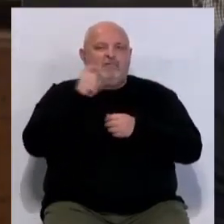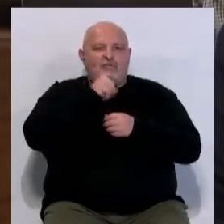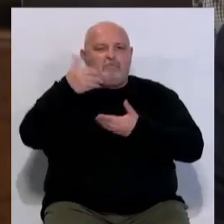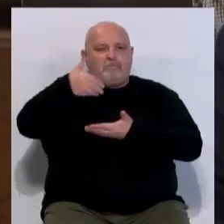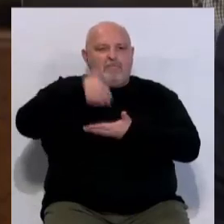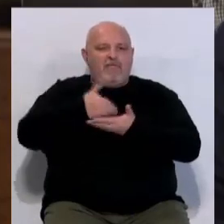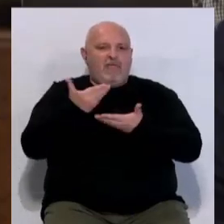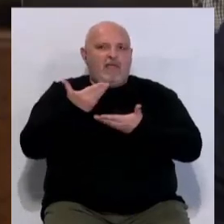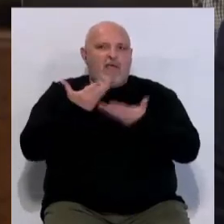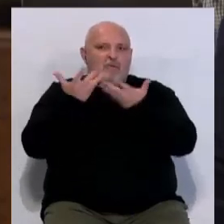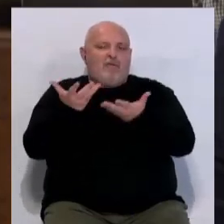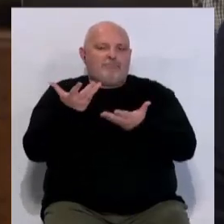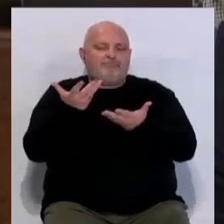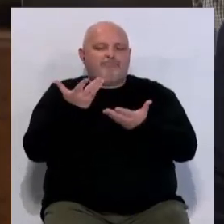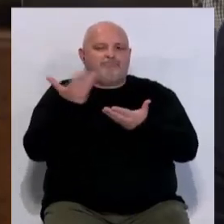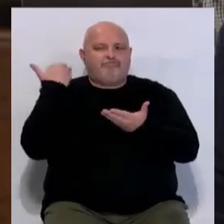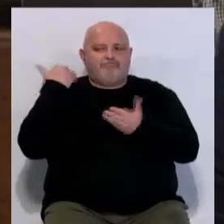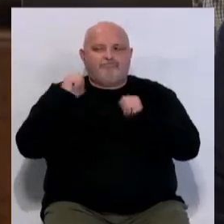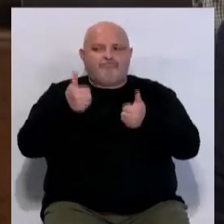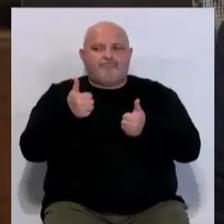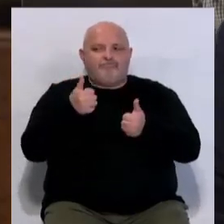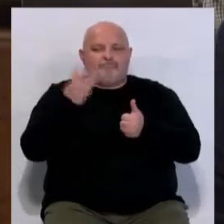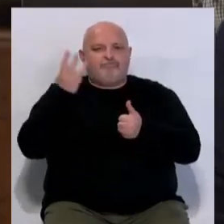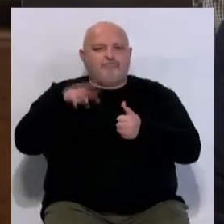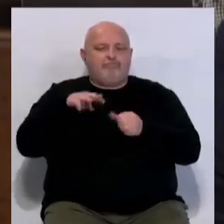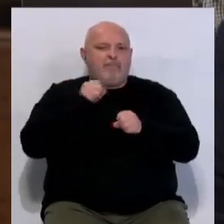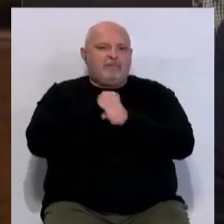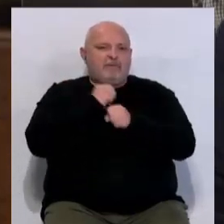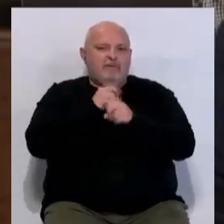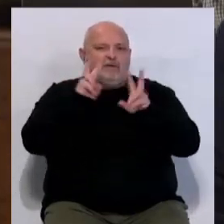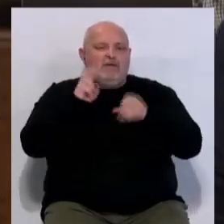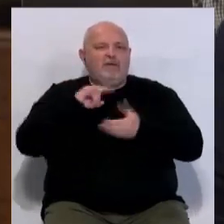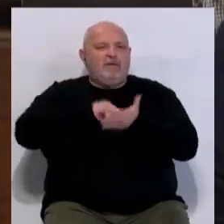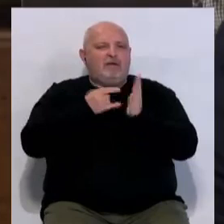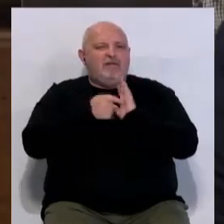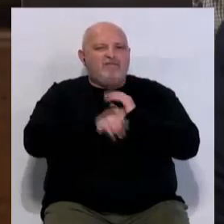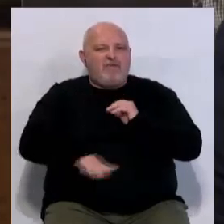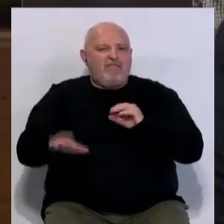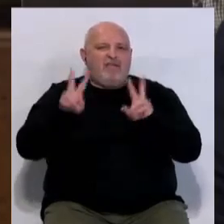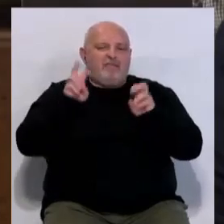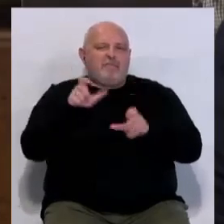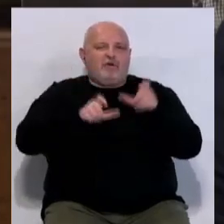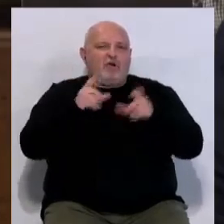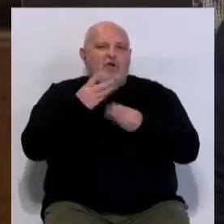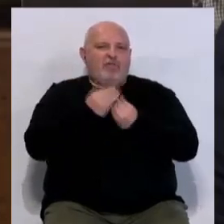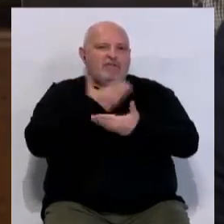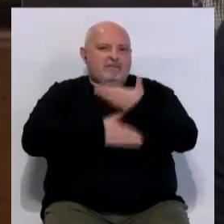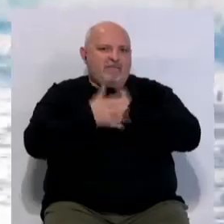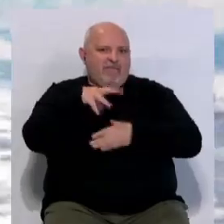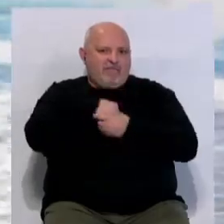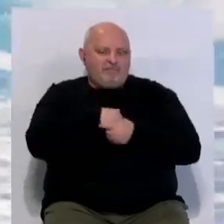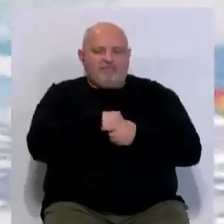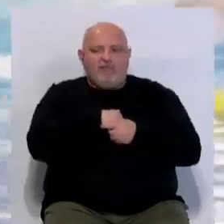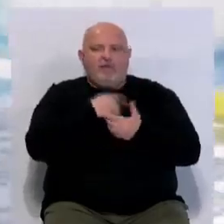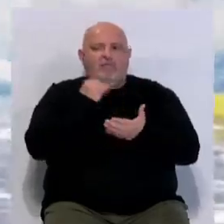pedir ayuda y desde hace prácticamente desde hace tres meses estamos trabajando con proyectos de infancia y con proyectos con personas con discapacidad.